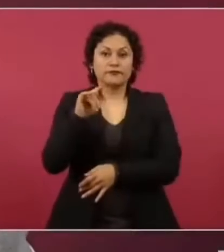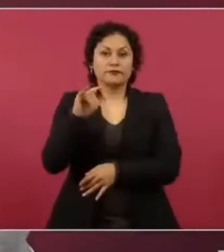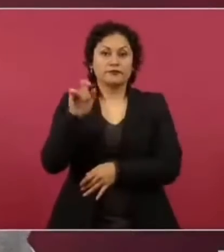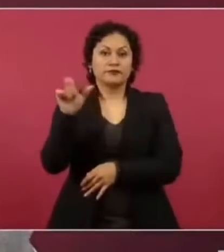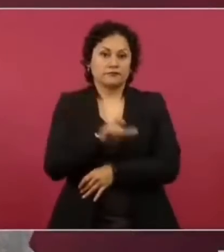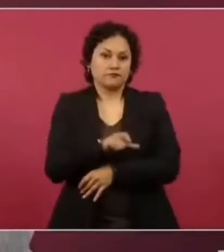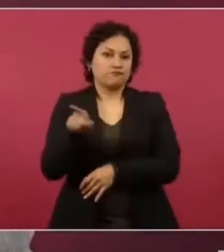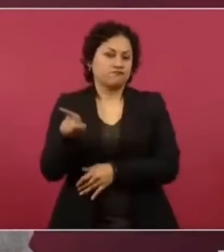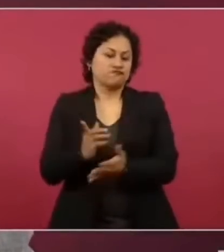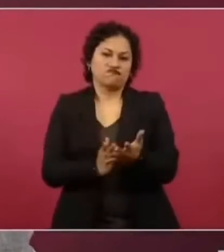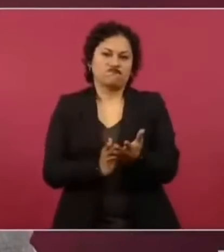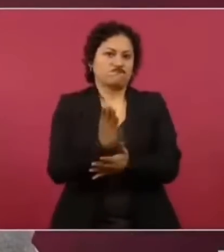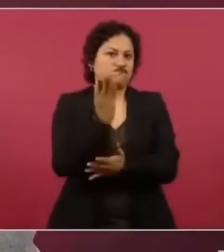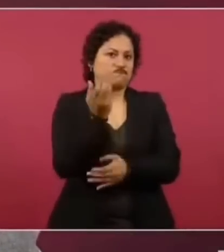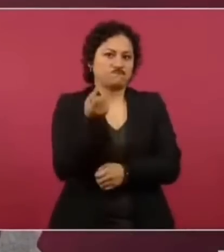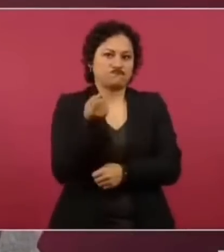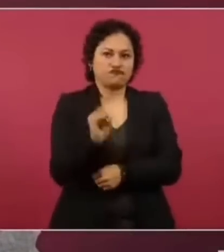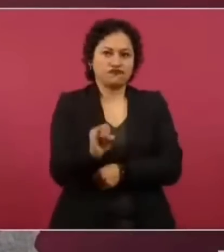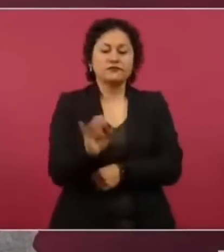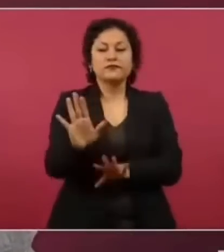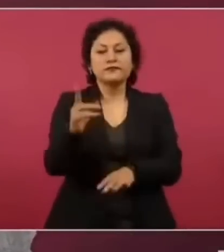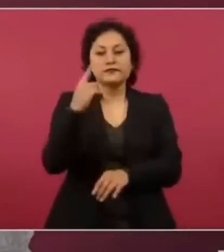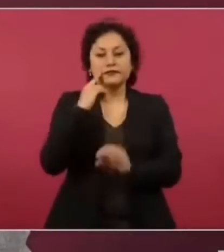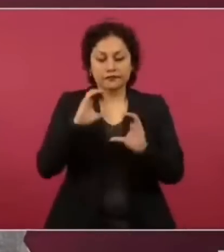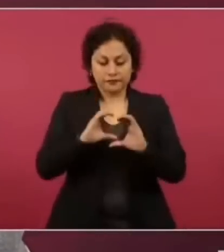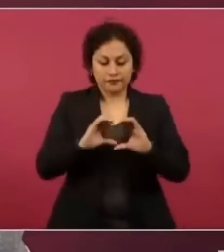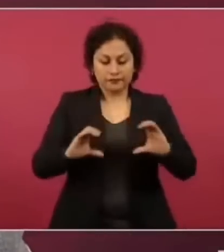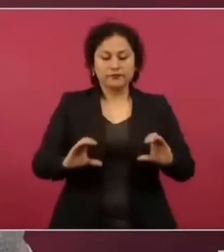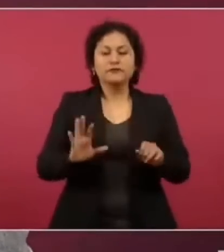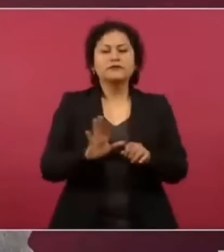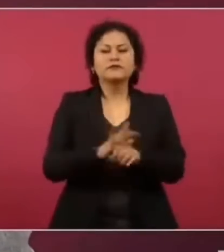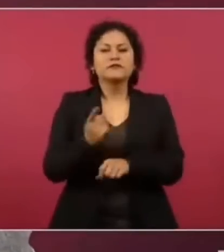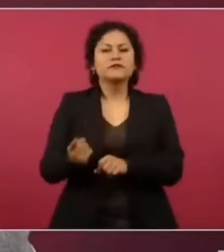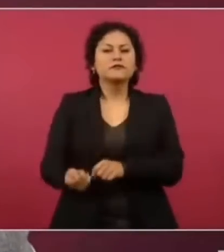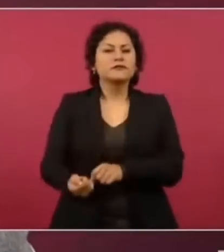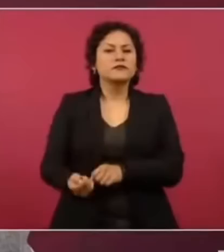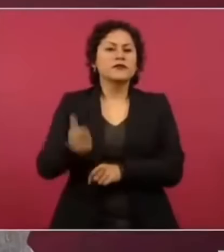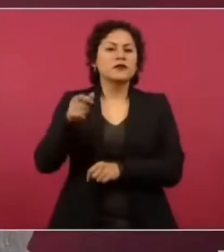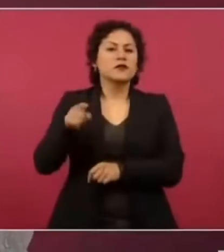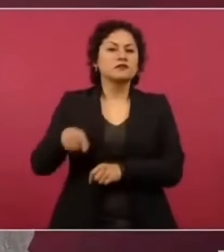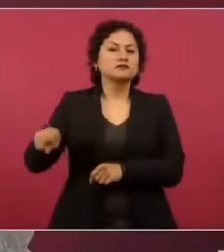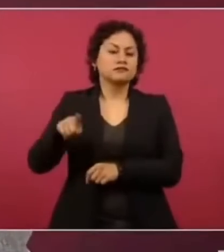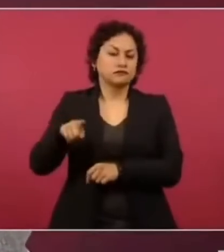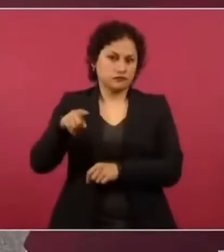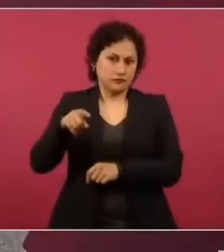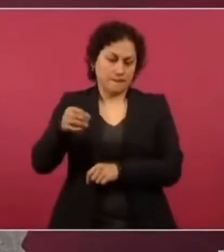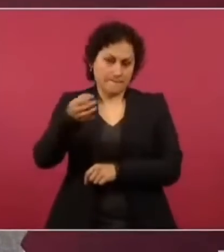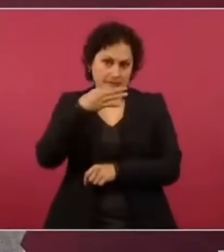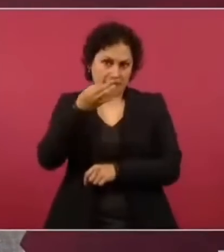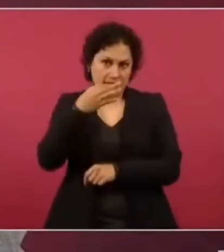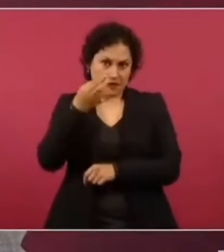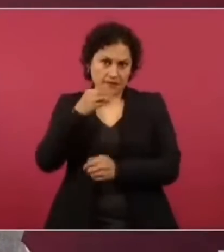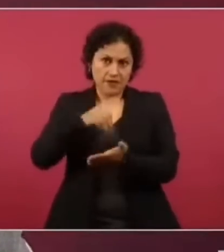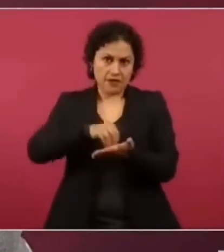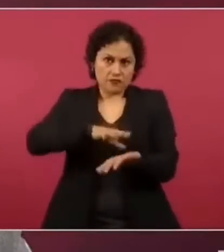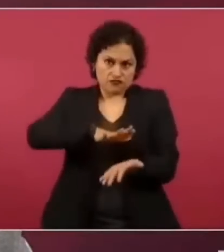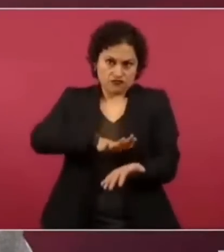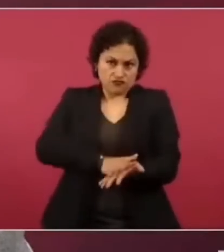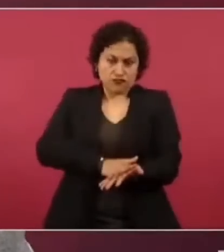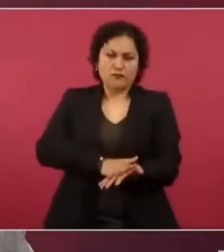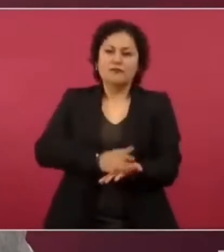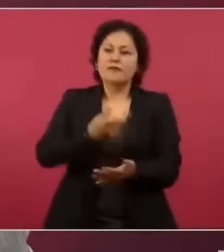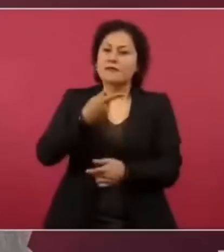El sótano 1, ya que el medicamento fue registrado y prorrogado durante dos ocasiones de forma irregular.